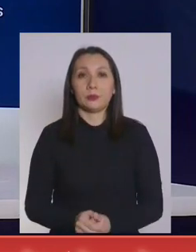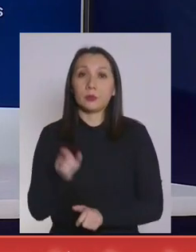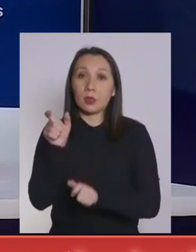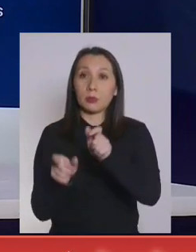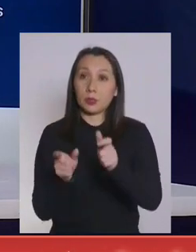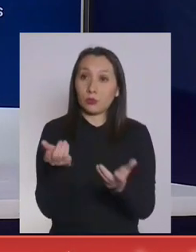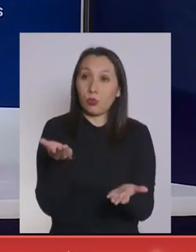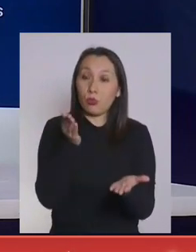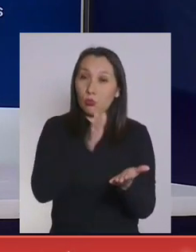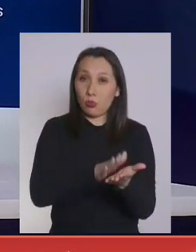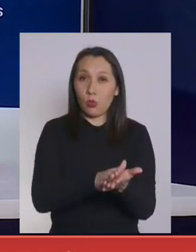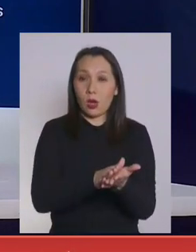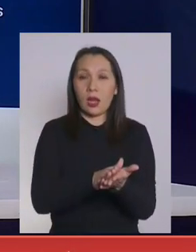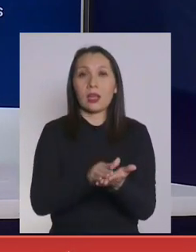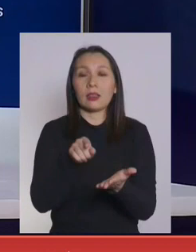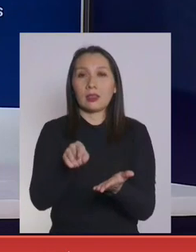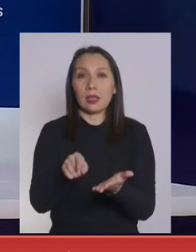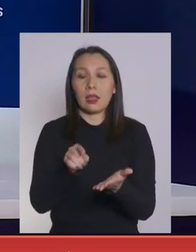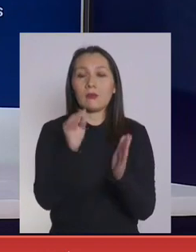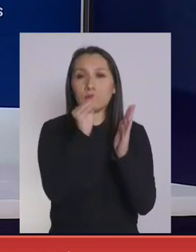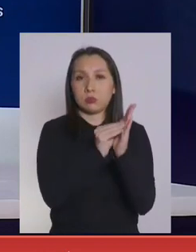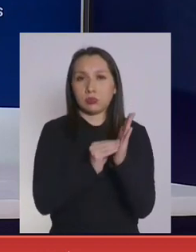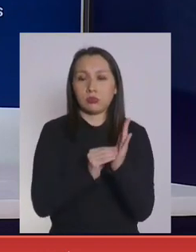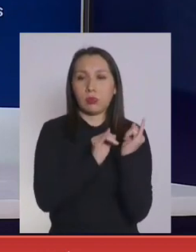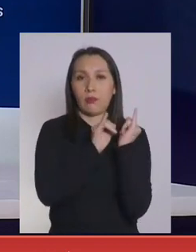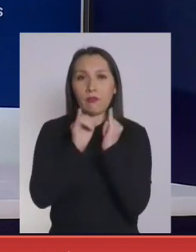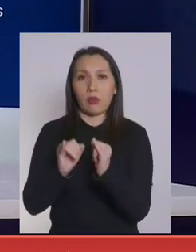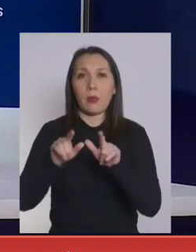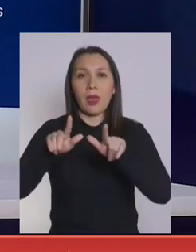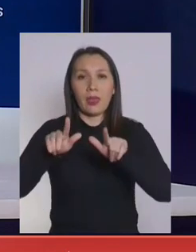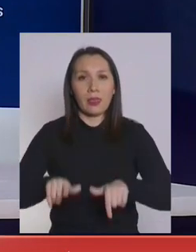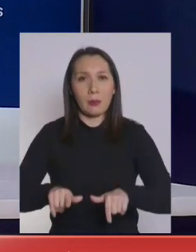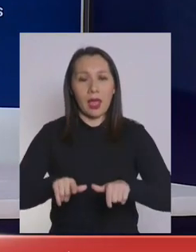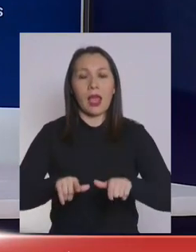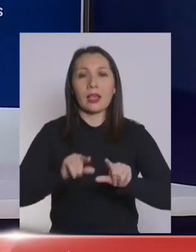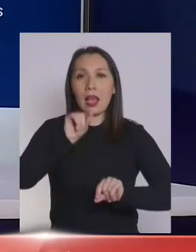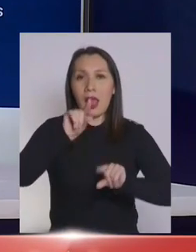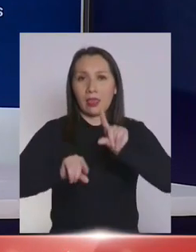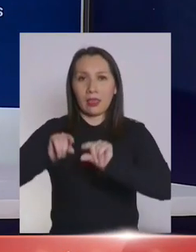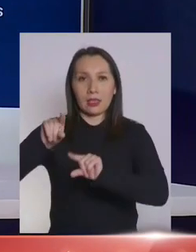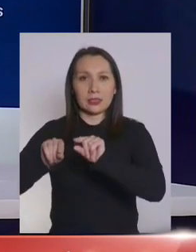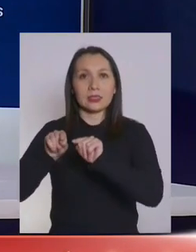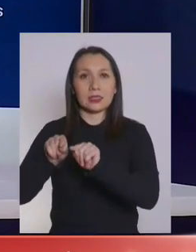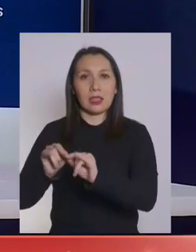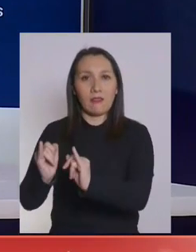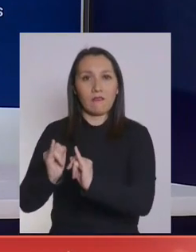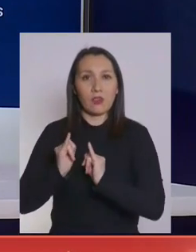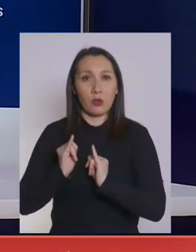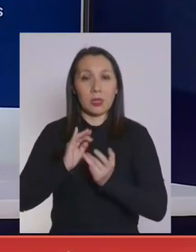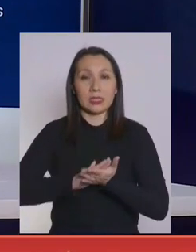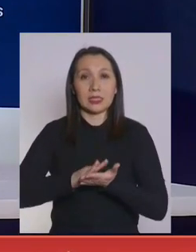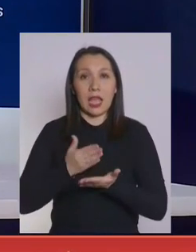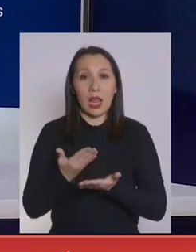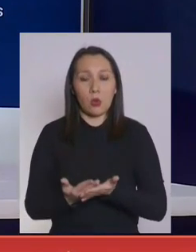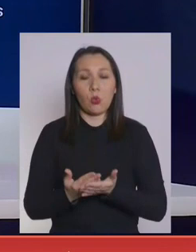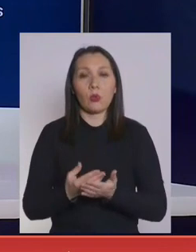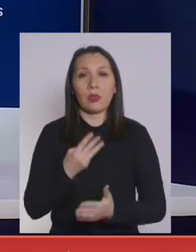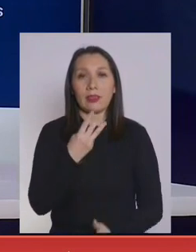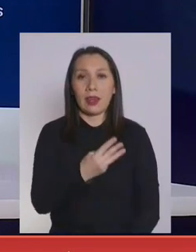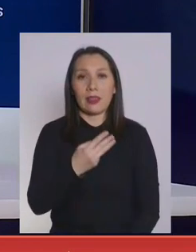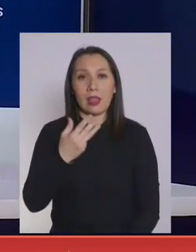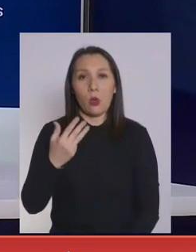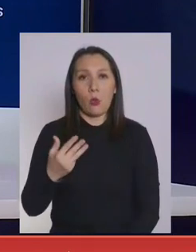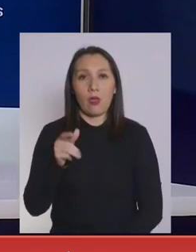fallecidos, de acuerdo a los decesos informados por el Departamento de Estadísticas e Información en Salud, son